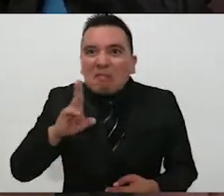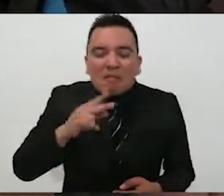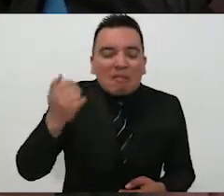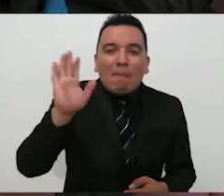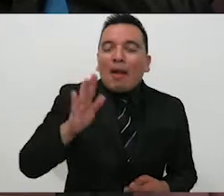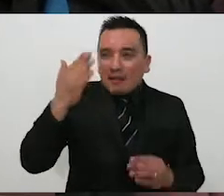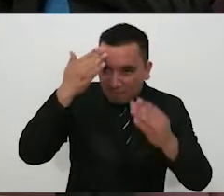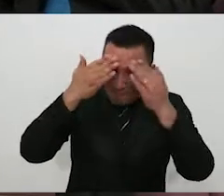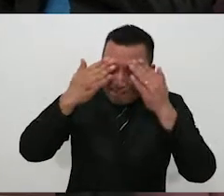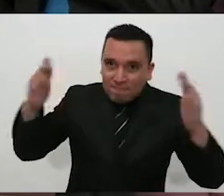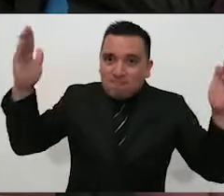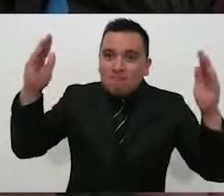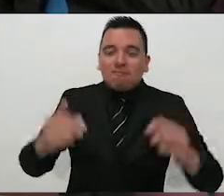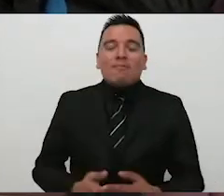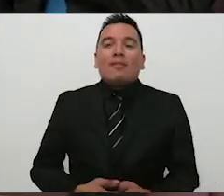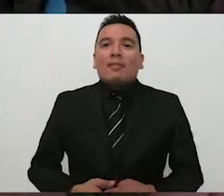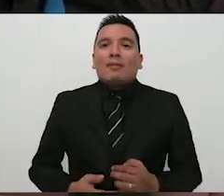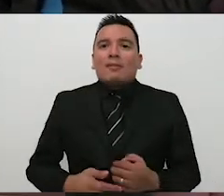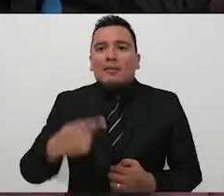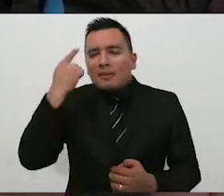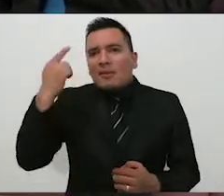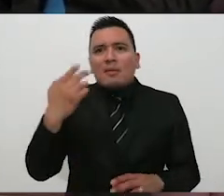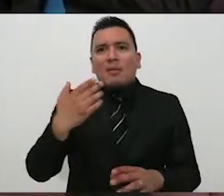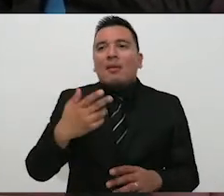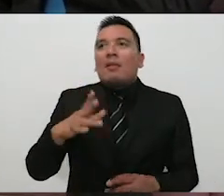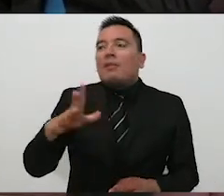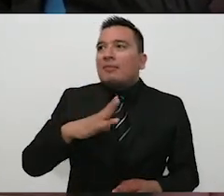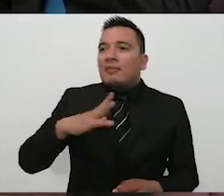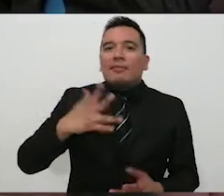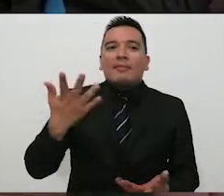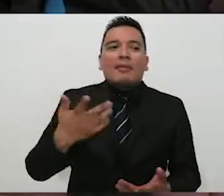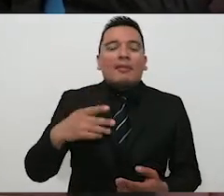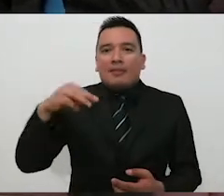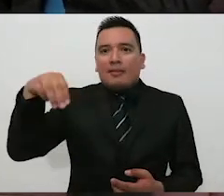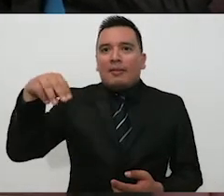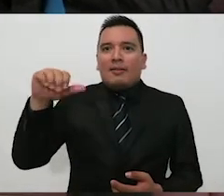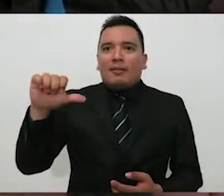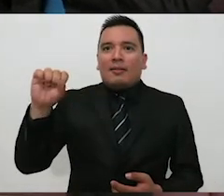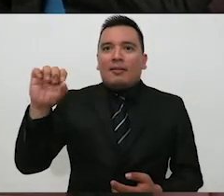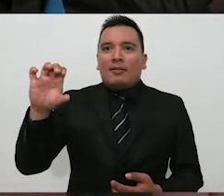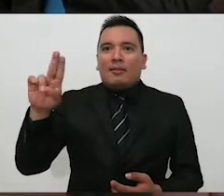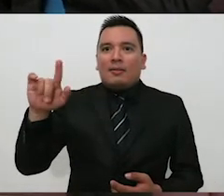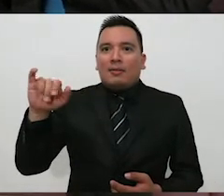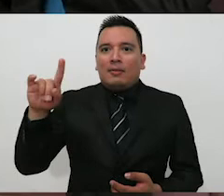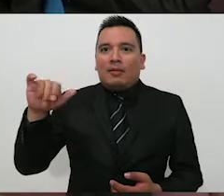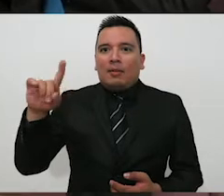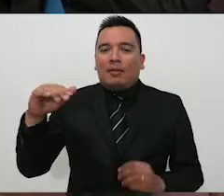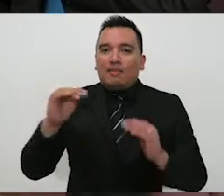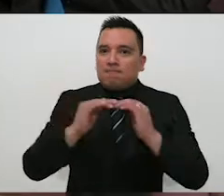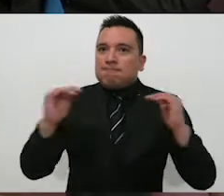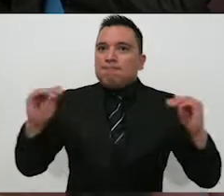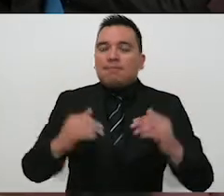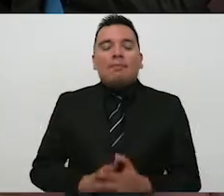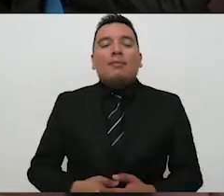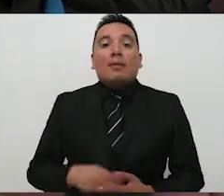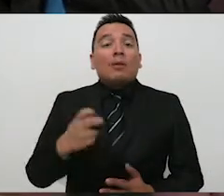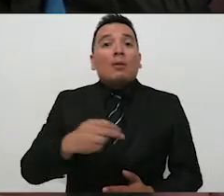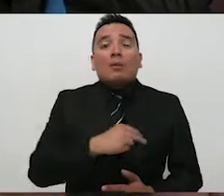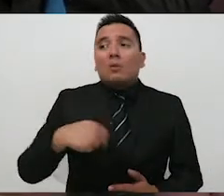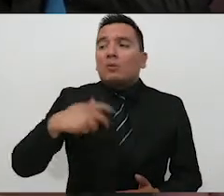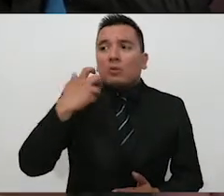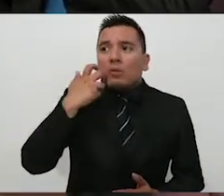nuevas tendencias. El taller está enfocado para que precisamente se quiten, se eliminen esos